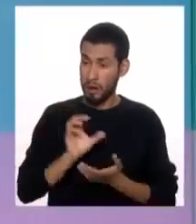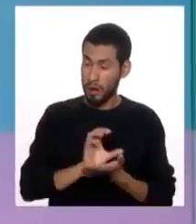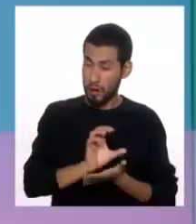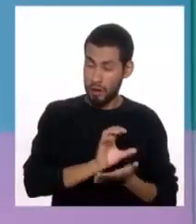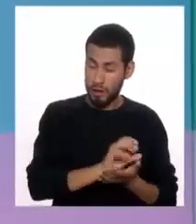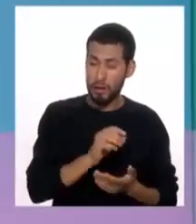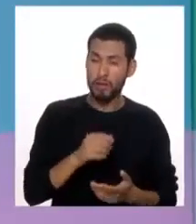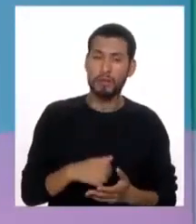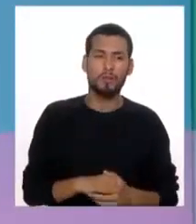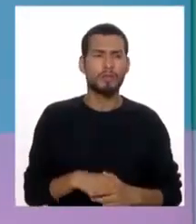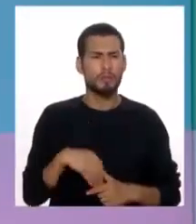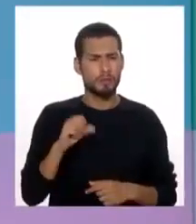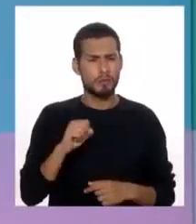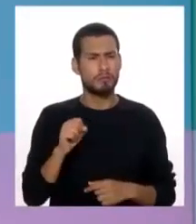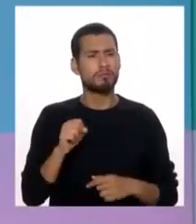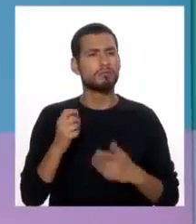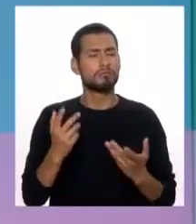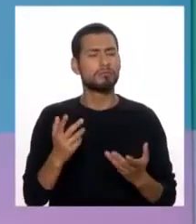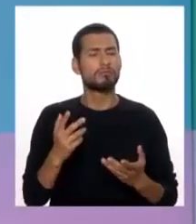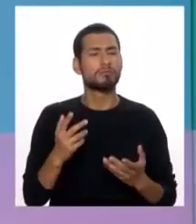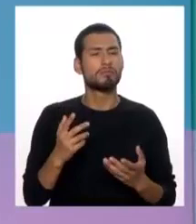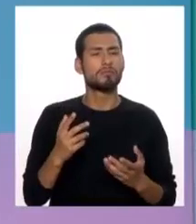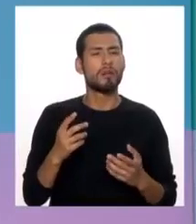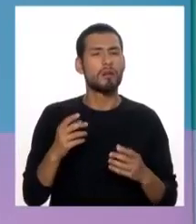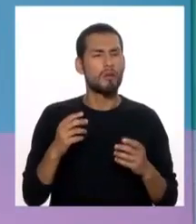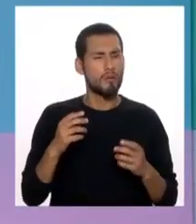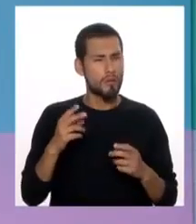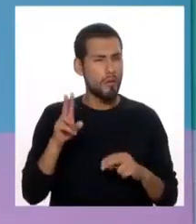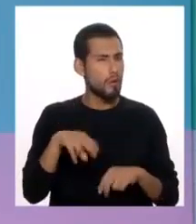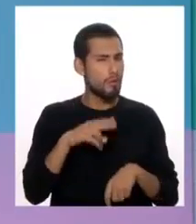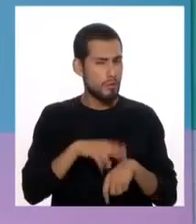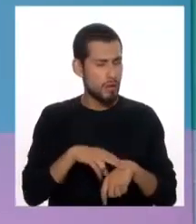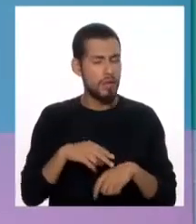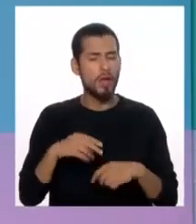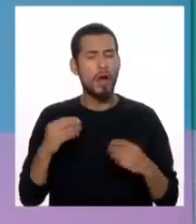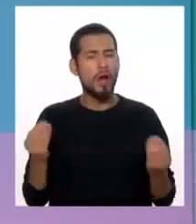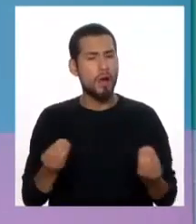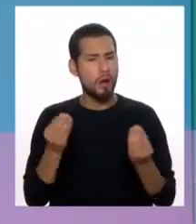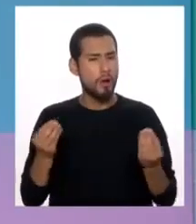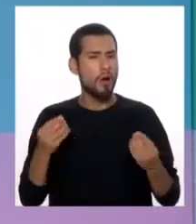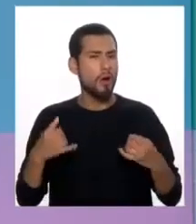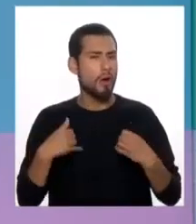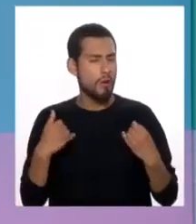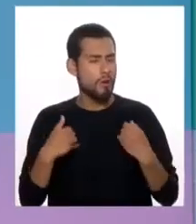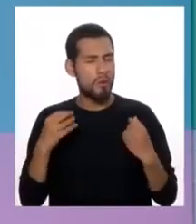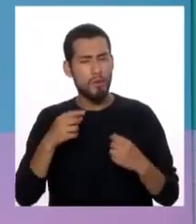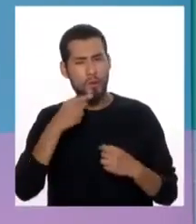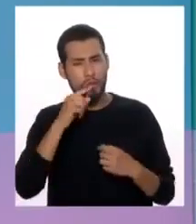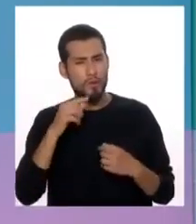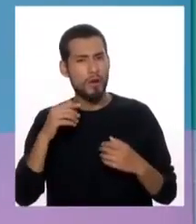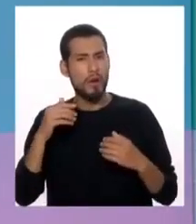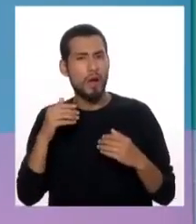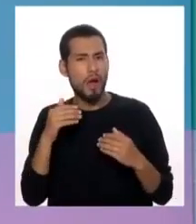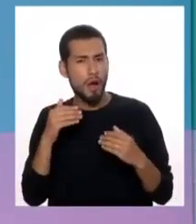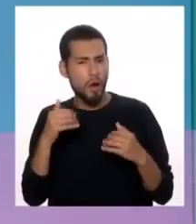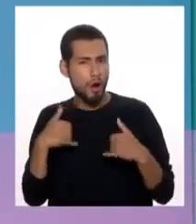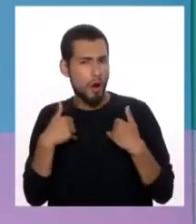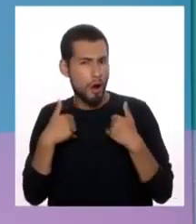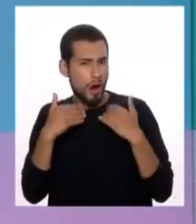principalmente se da en adolescentes o en mujeres adultas jóvenes.